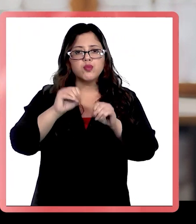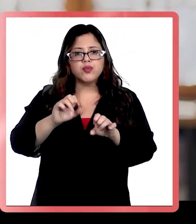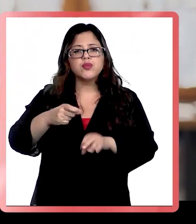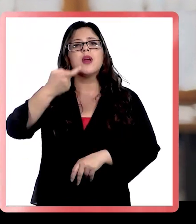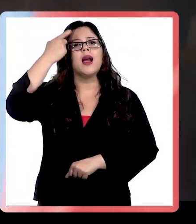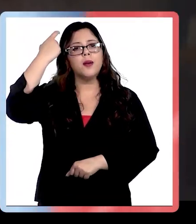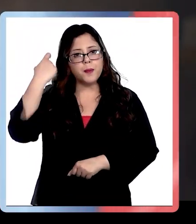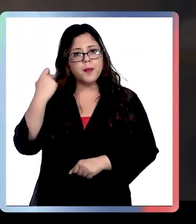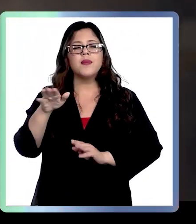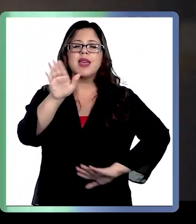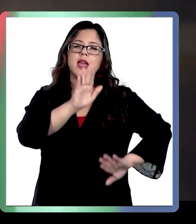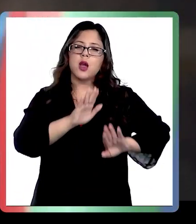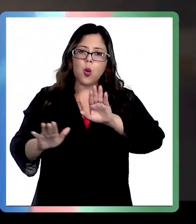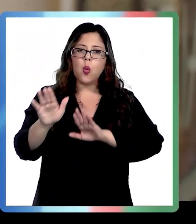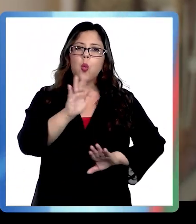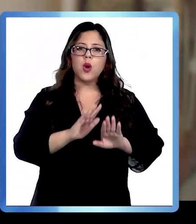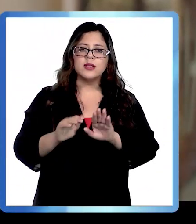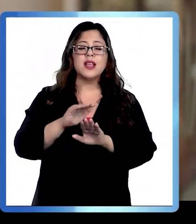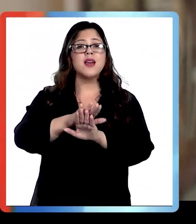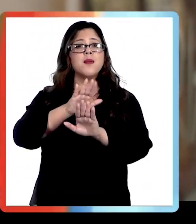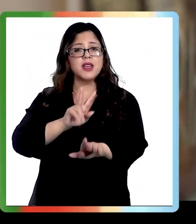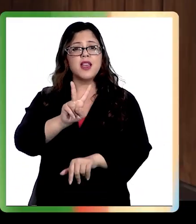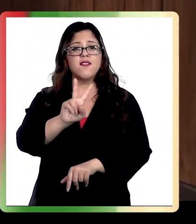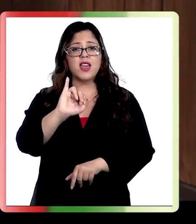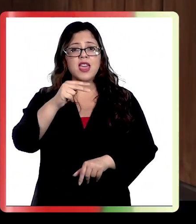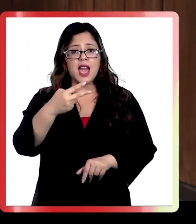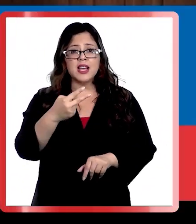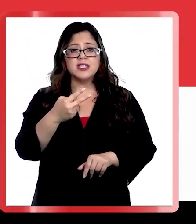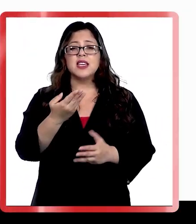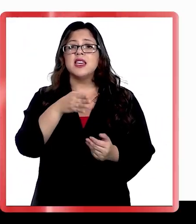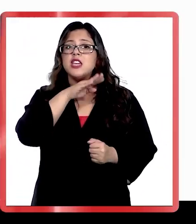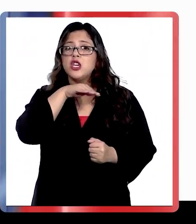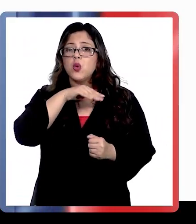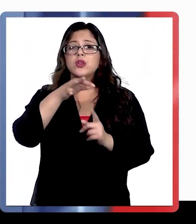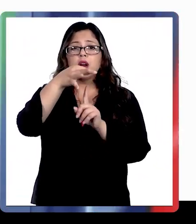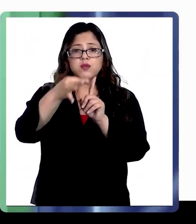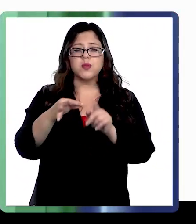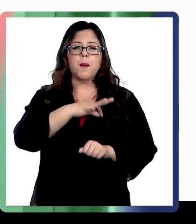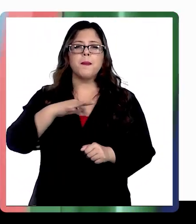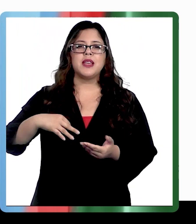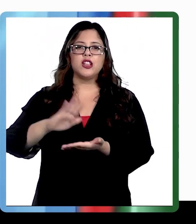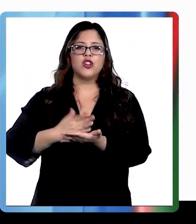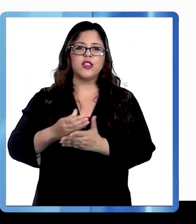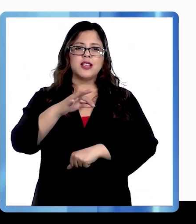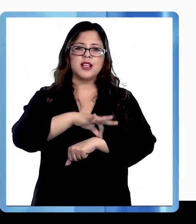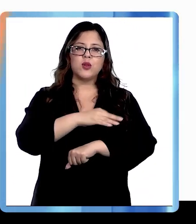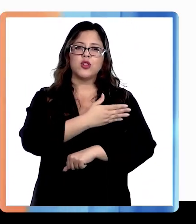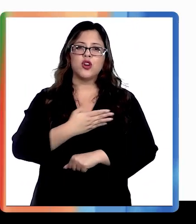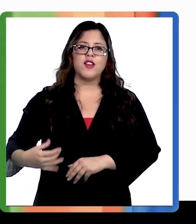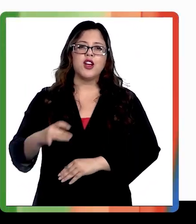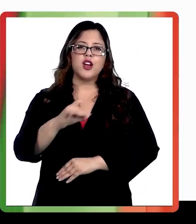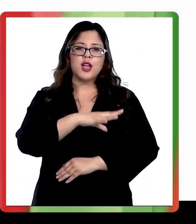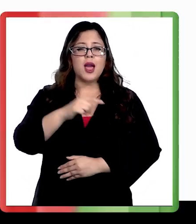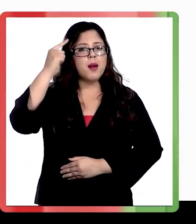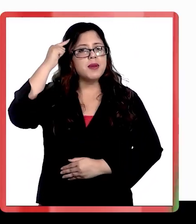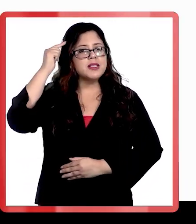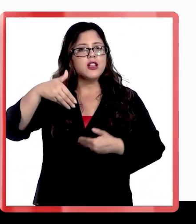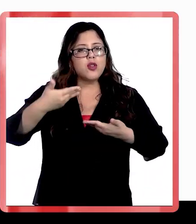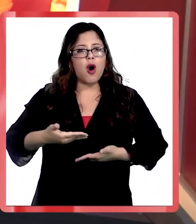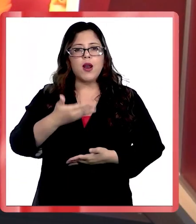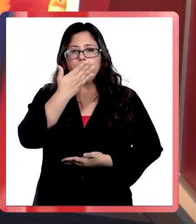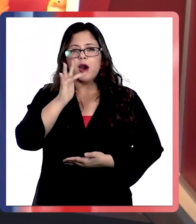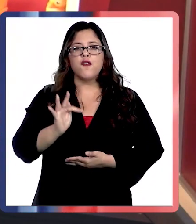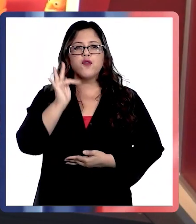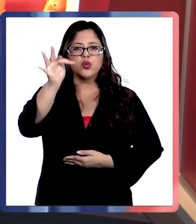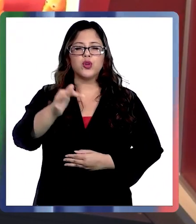concientízate y cuídense. Previene el VIH y usa condón. Ministerio de Salud. Gobierno de Chile. Presentes por un mejor